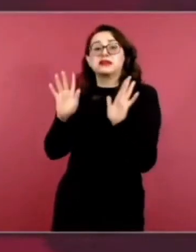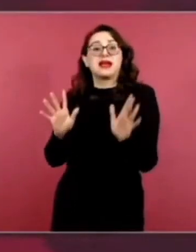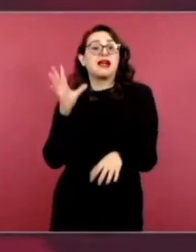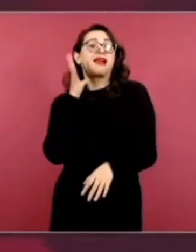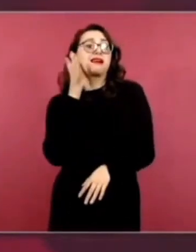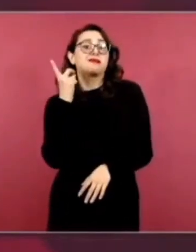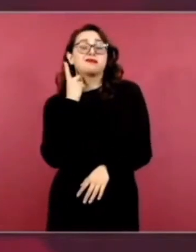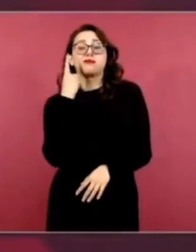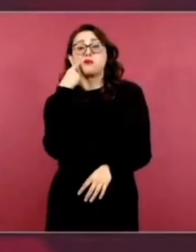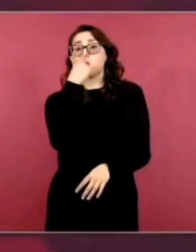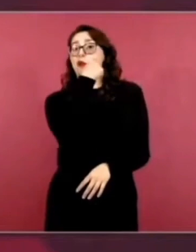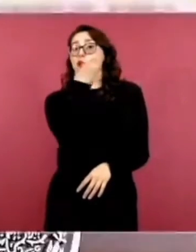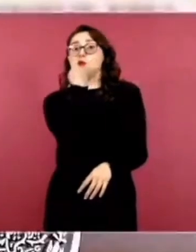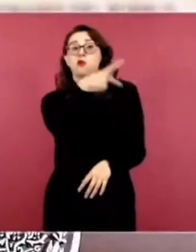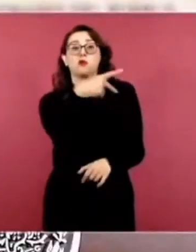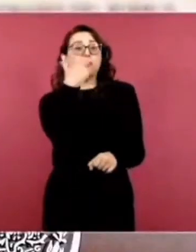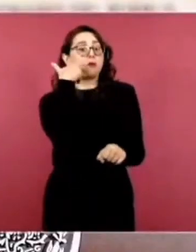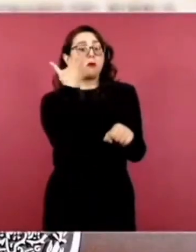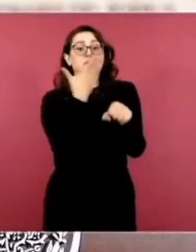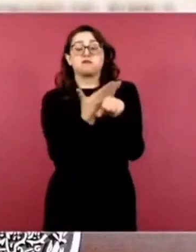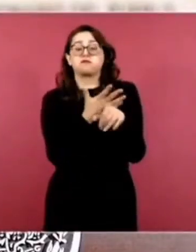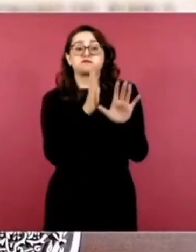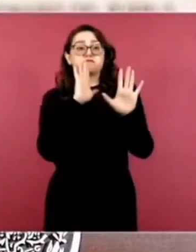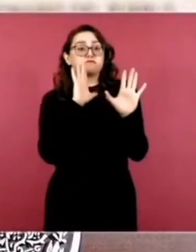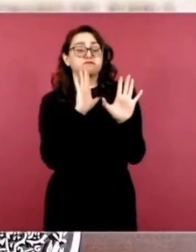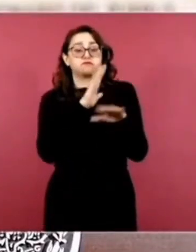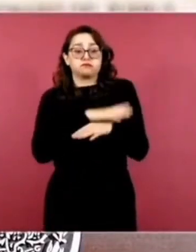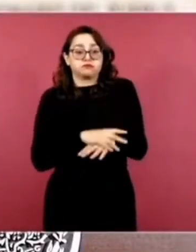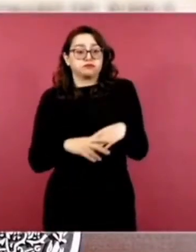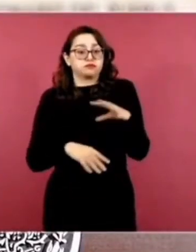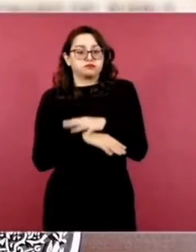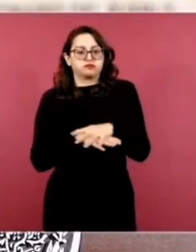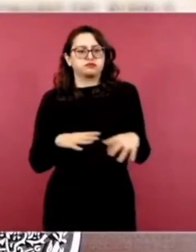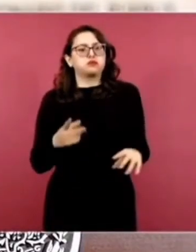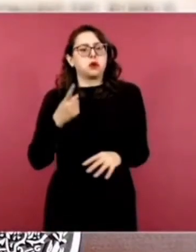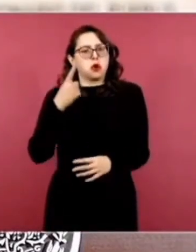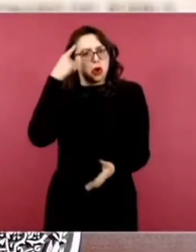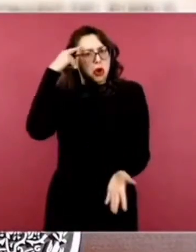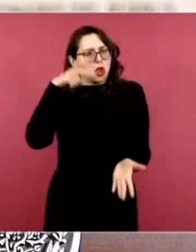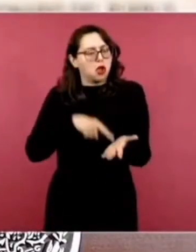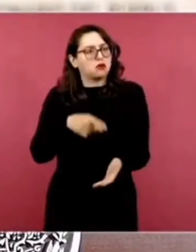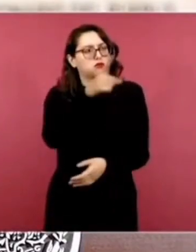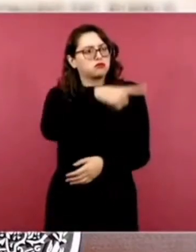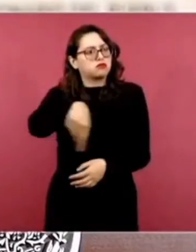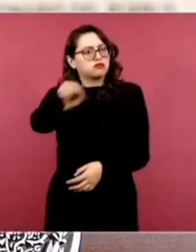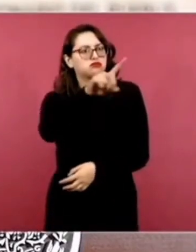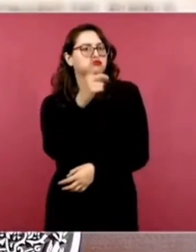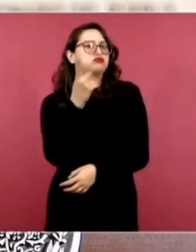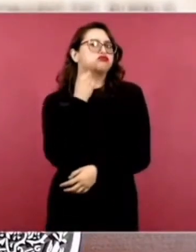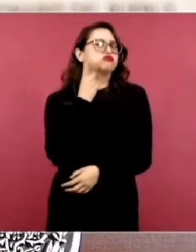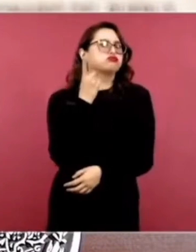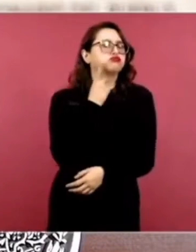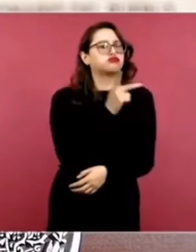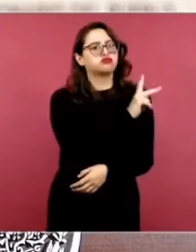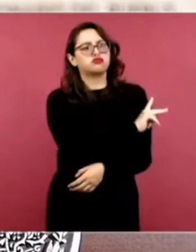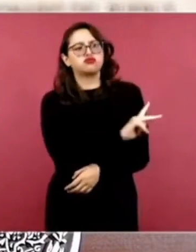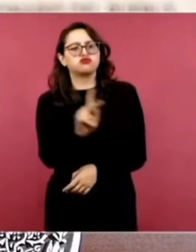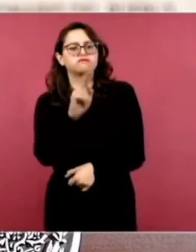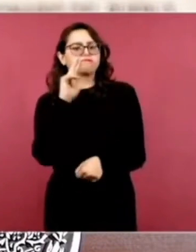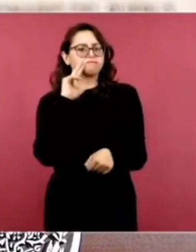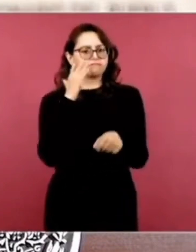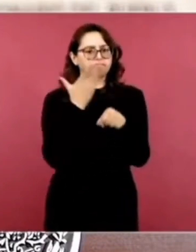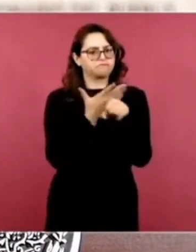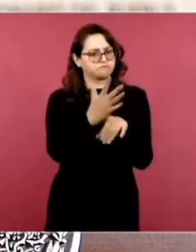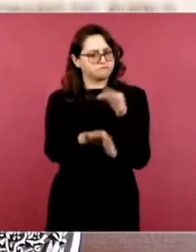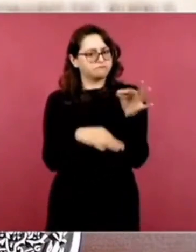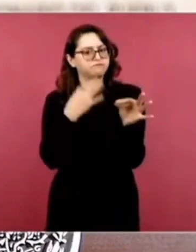yo creo que van a actuar con absoluta responsabilidad, pero también pues con